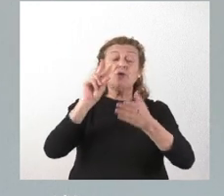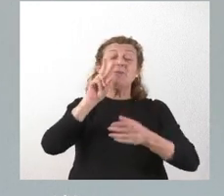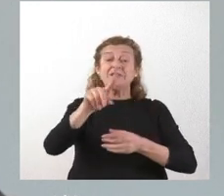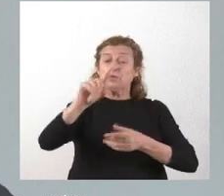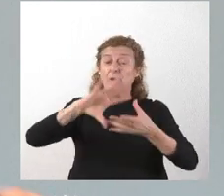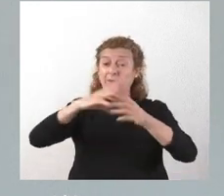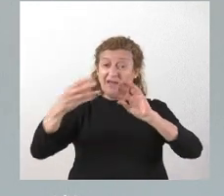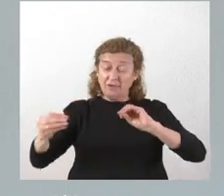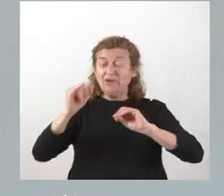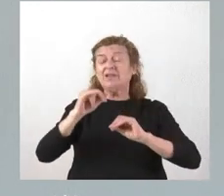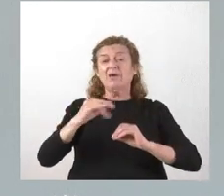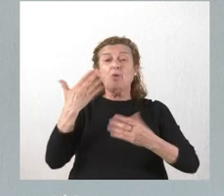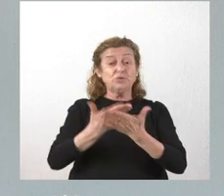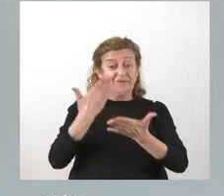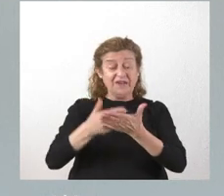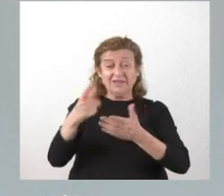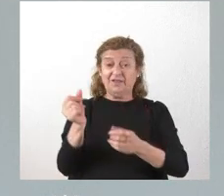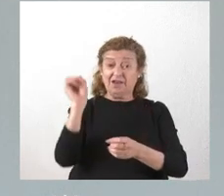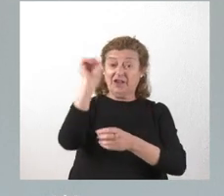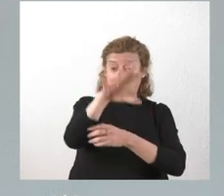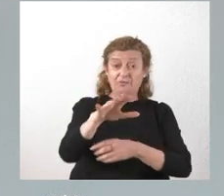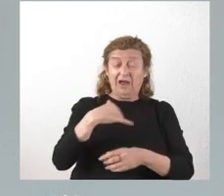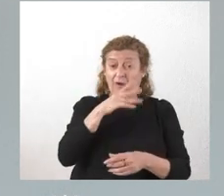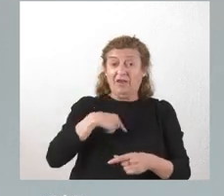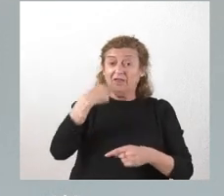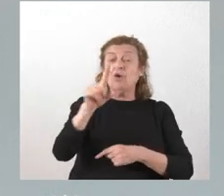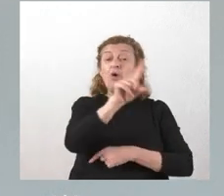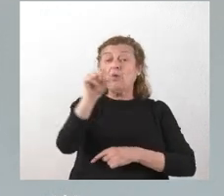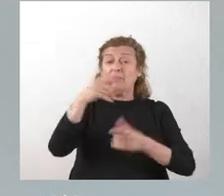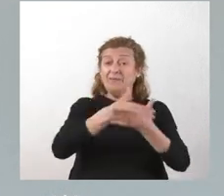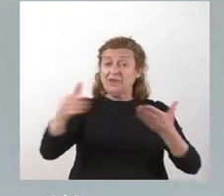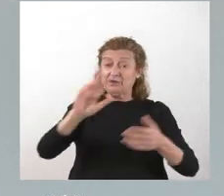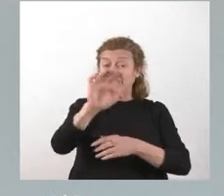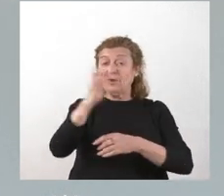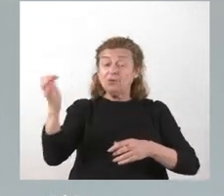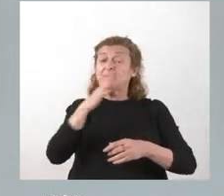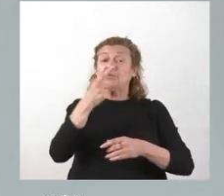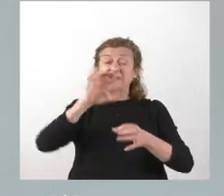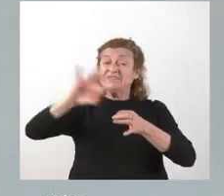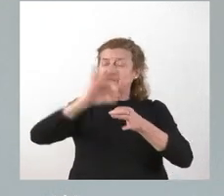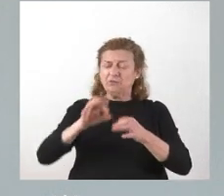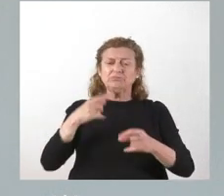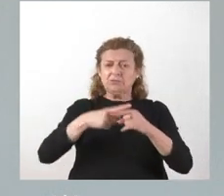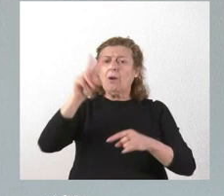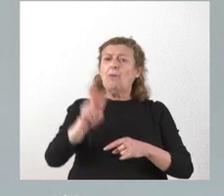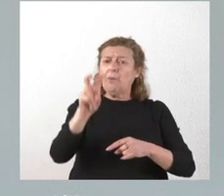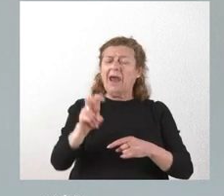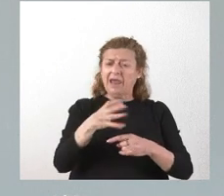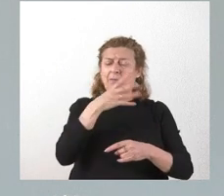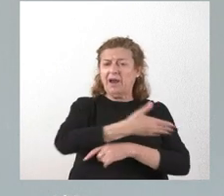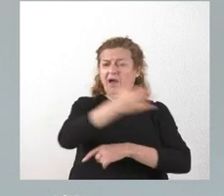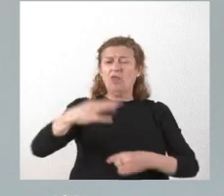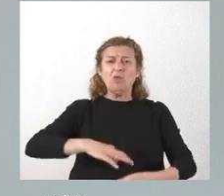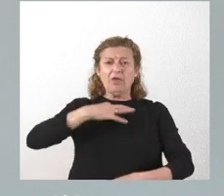y que justifica esta inversión que les estoy citando, 11 millones de euros, para un servicio que está siendo muy útil al conjunto de los